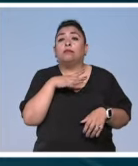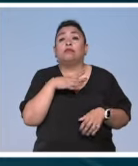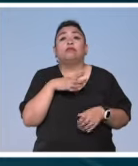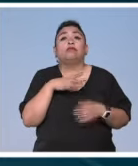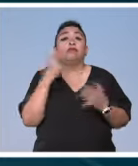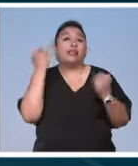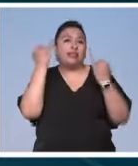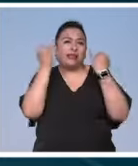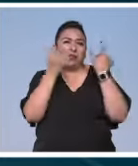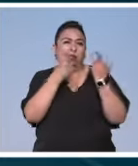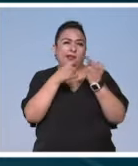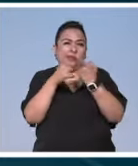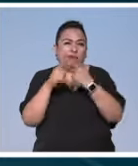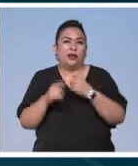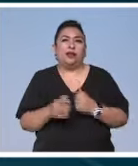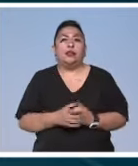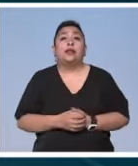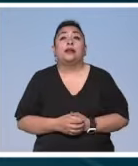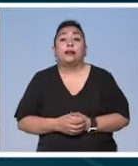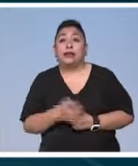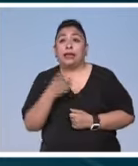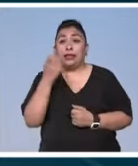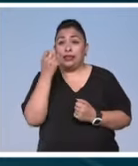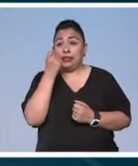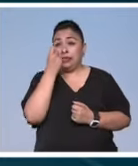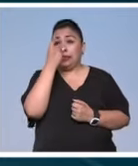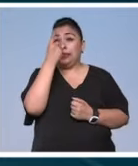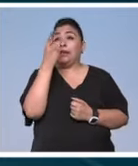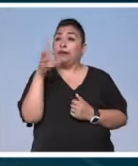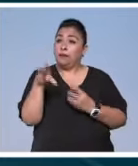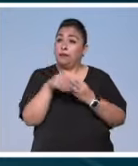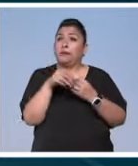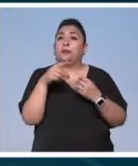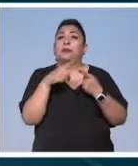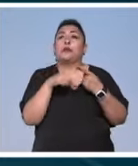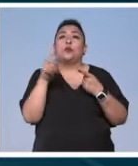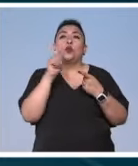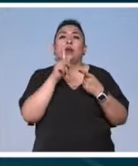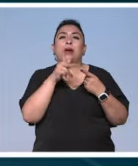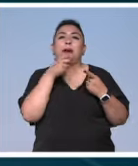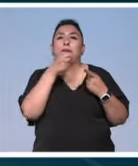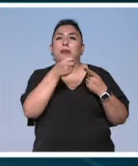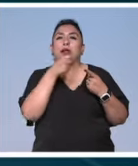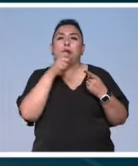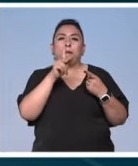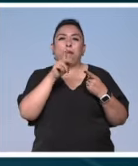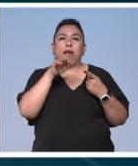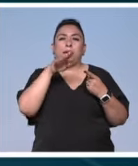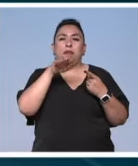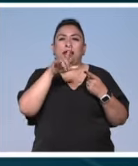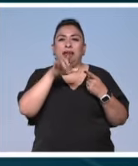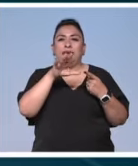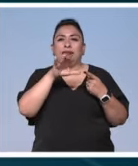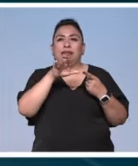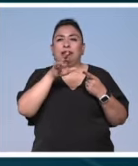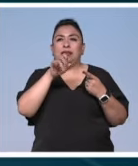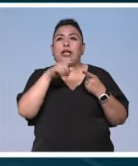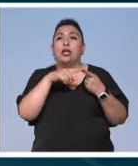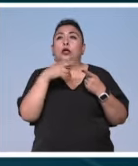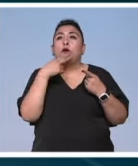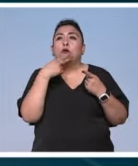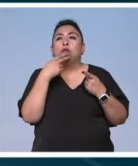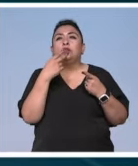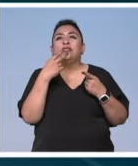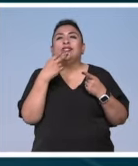ideas. A este creador se suman personalidades como la periodista Pamela Cerdeira, quien utilizó AirTags para